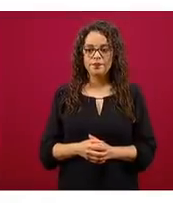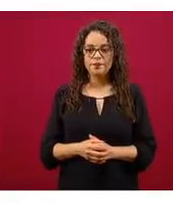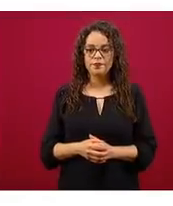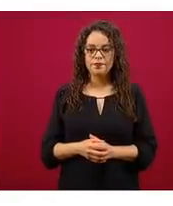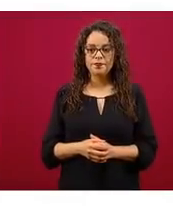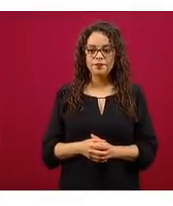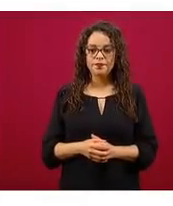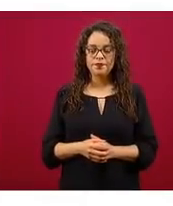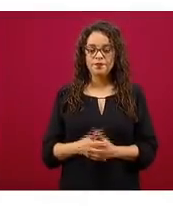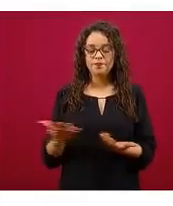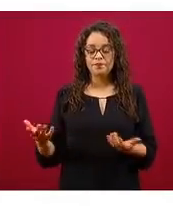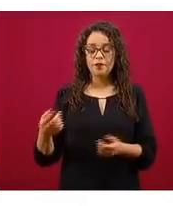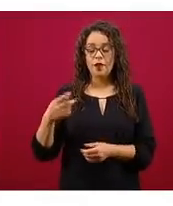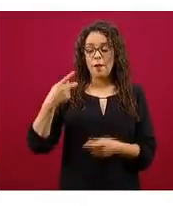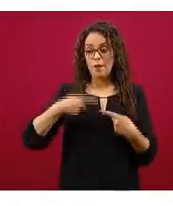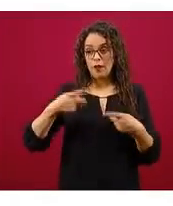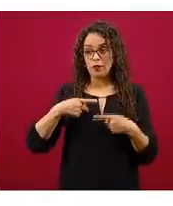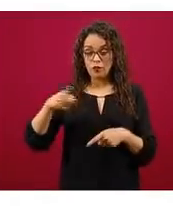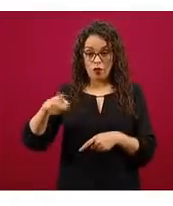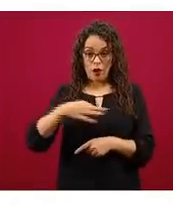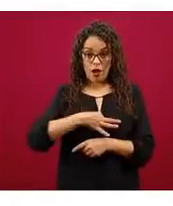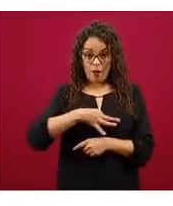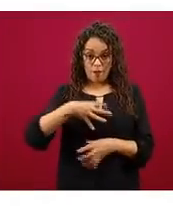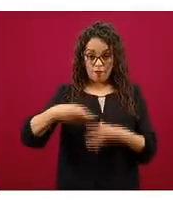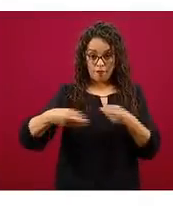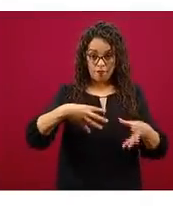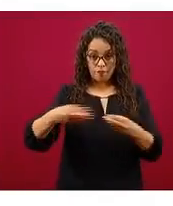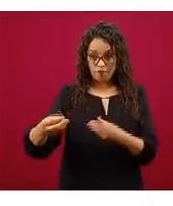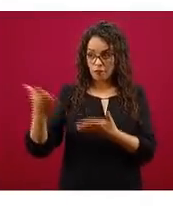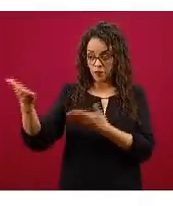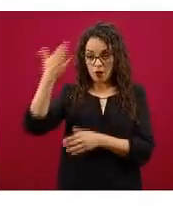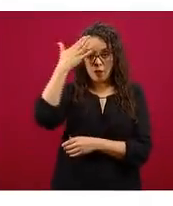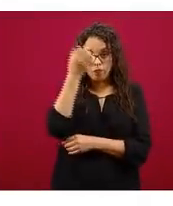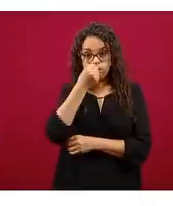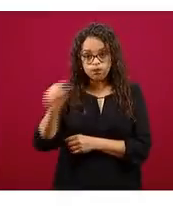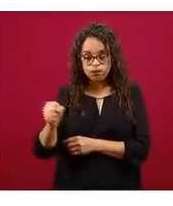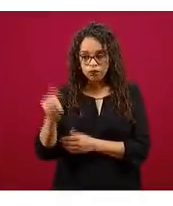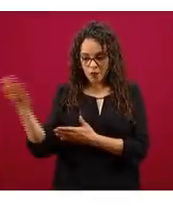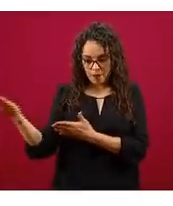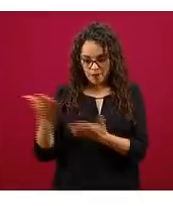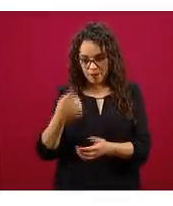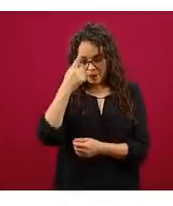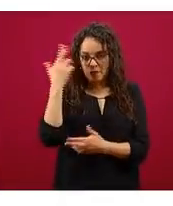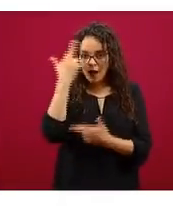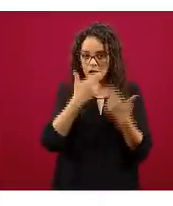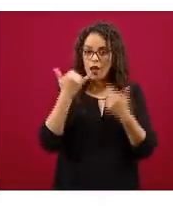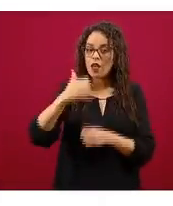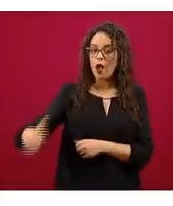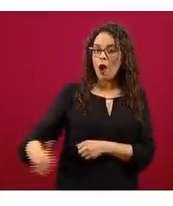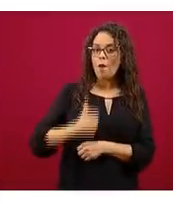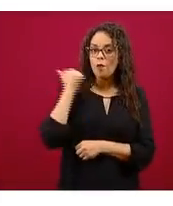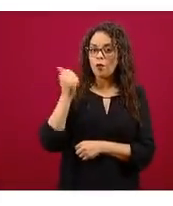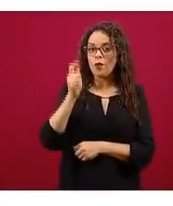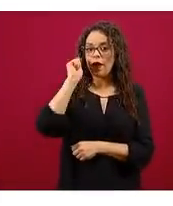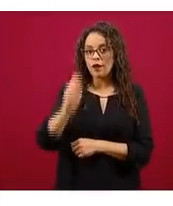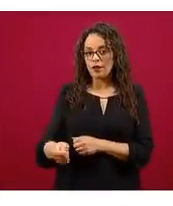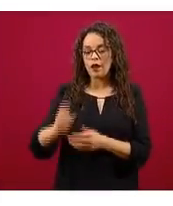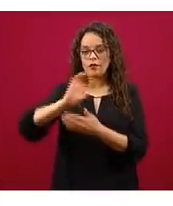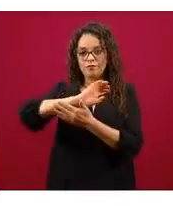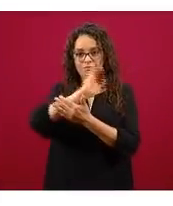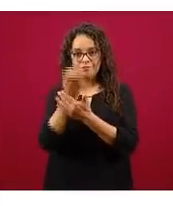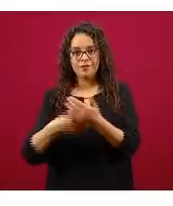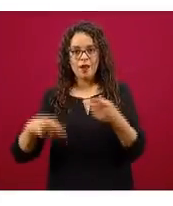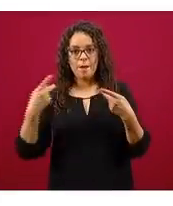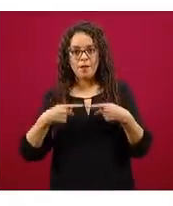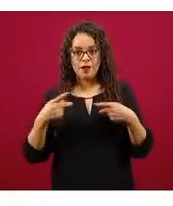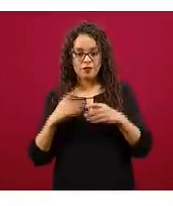a hacer esta revisión y aprovechamos el personal que teníamos contratado para la segunda semana nacional de salud